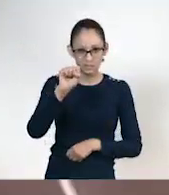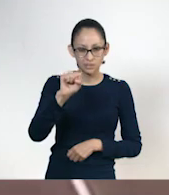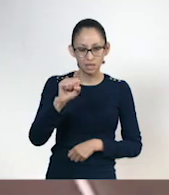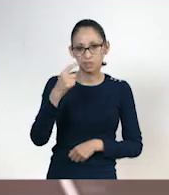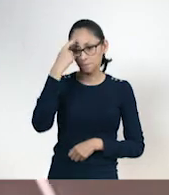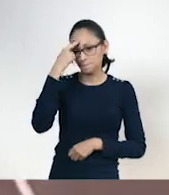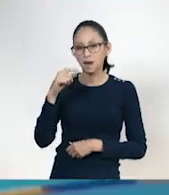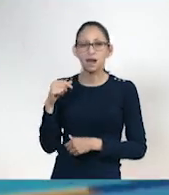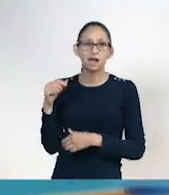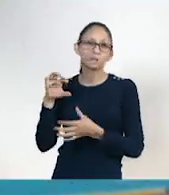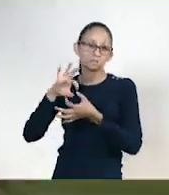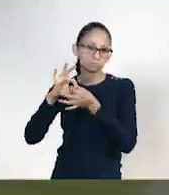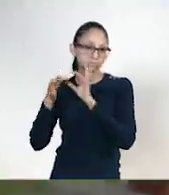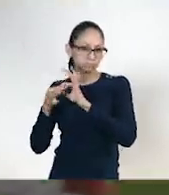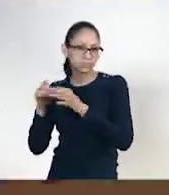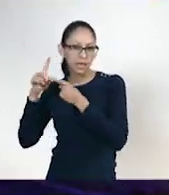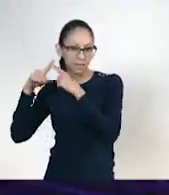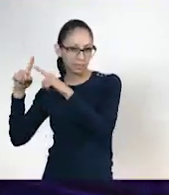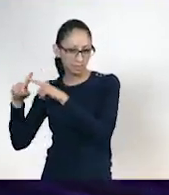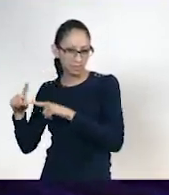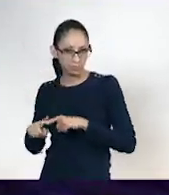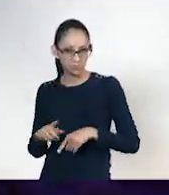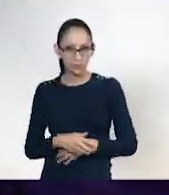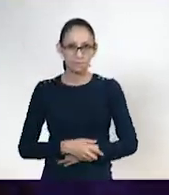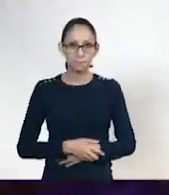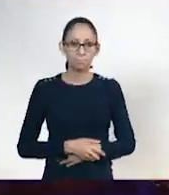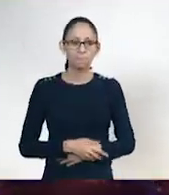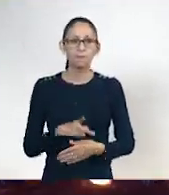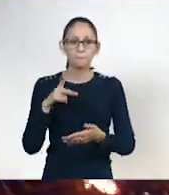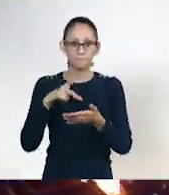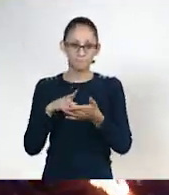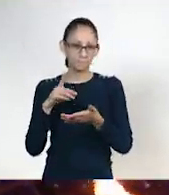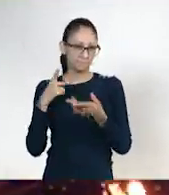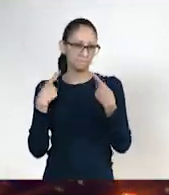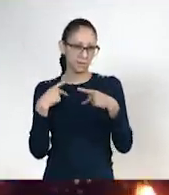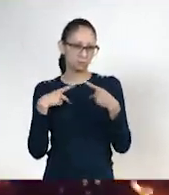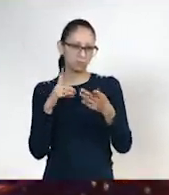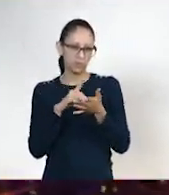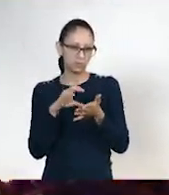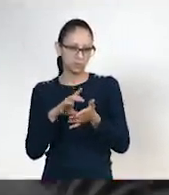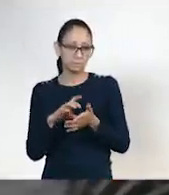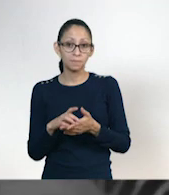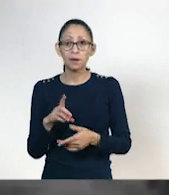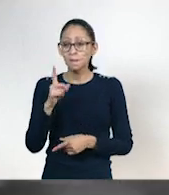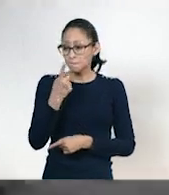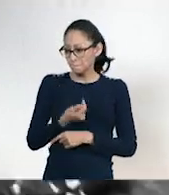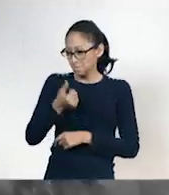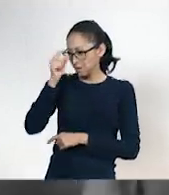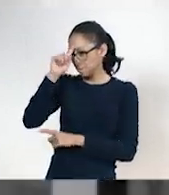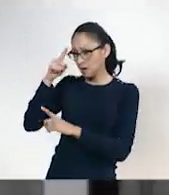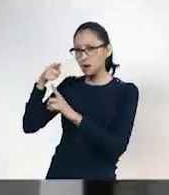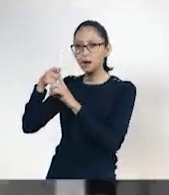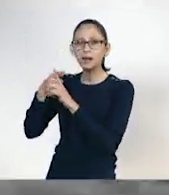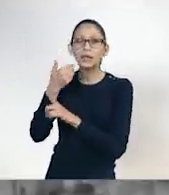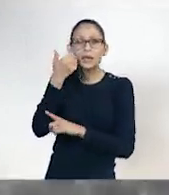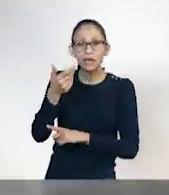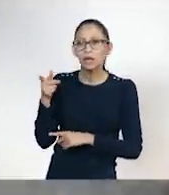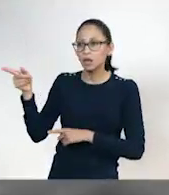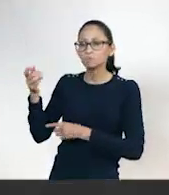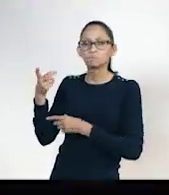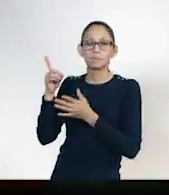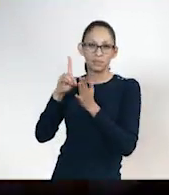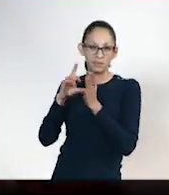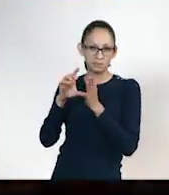verano, como los conocemos actualmente. Aunque en sus inicios los objetivos se centraban en la rehabilitación médica, hoy en día